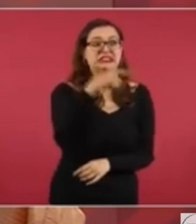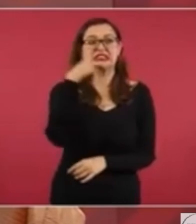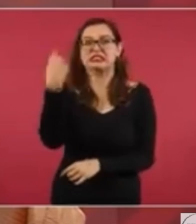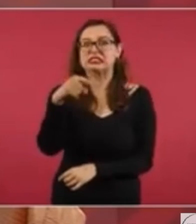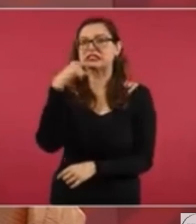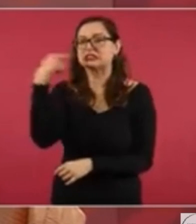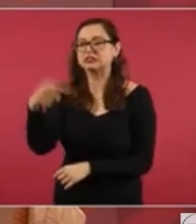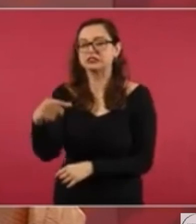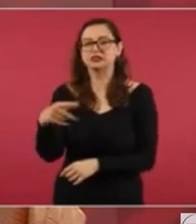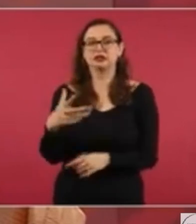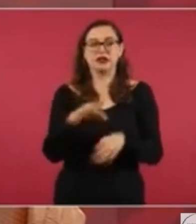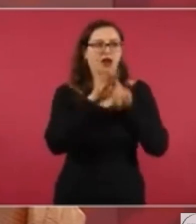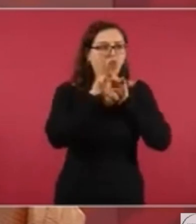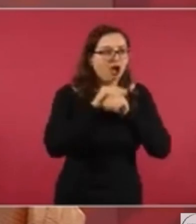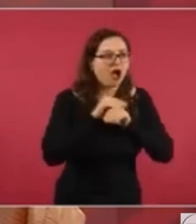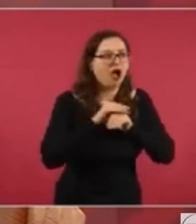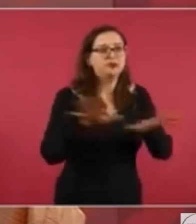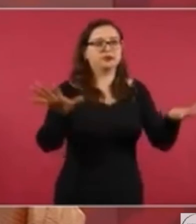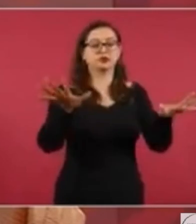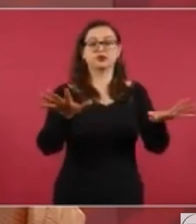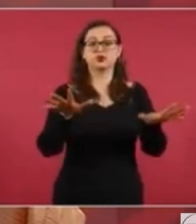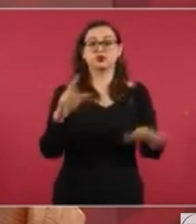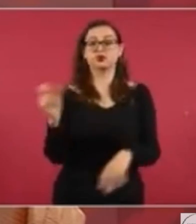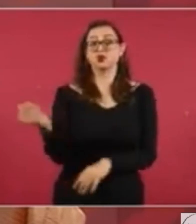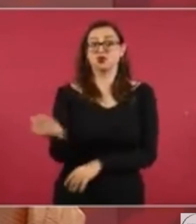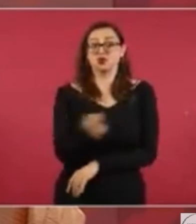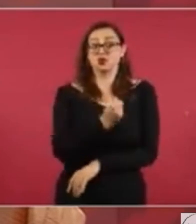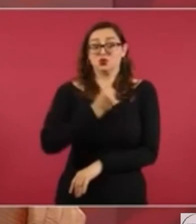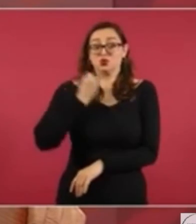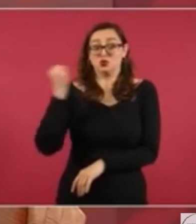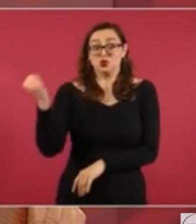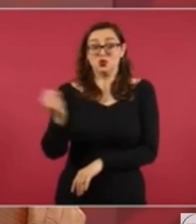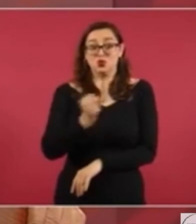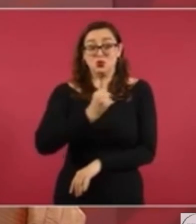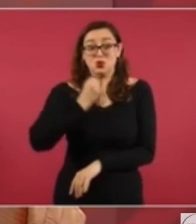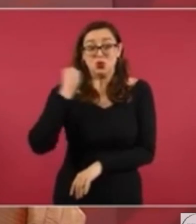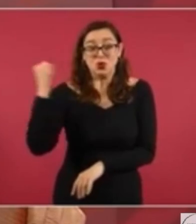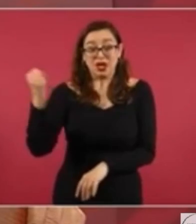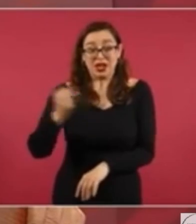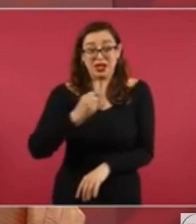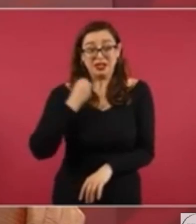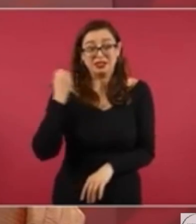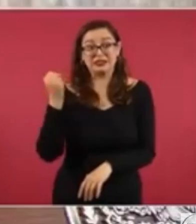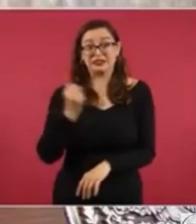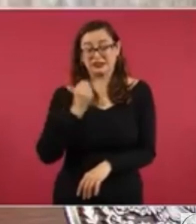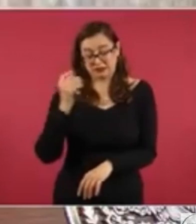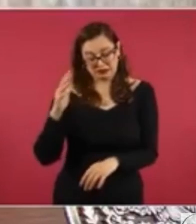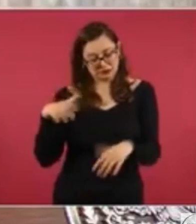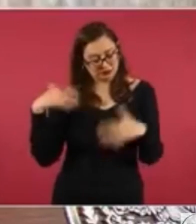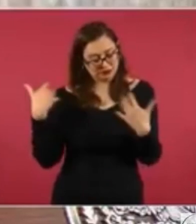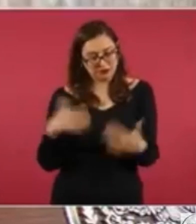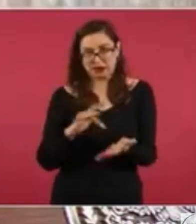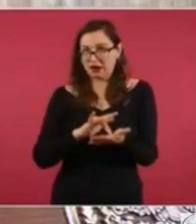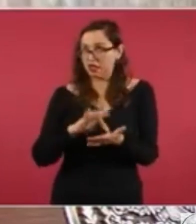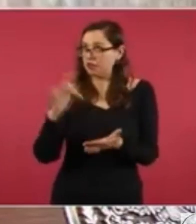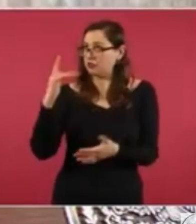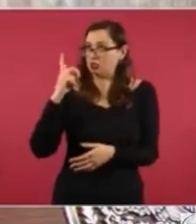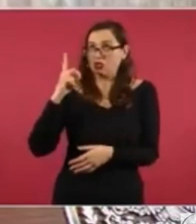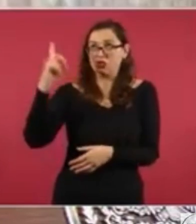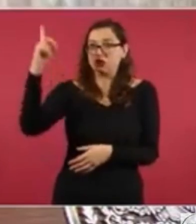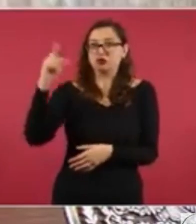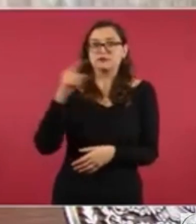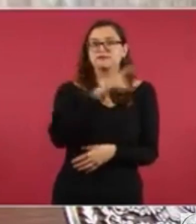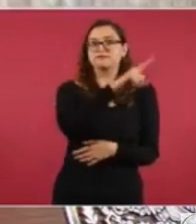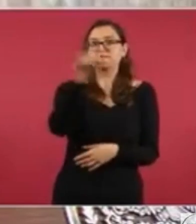de suerte, de milagro, no se